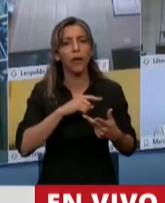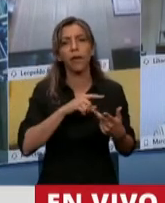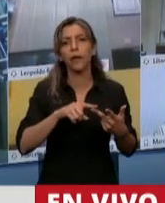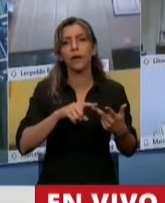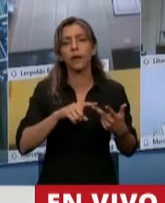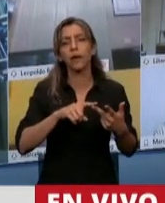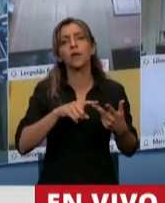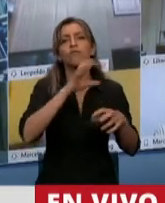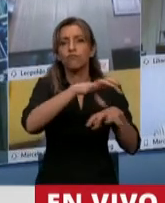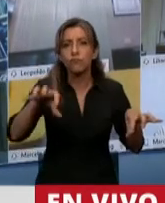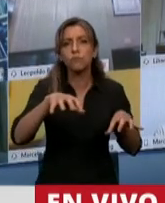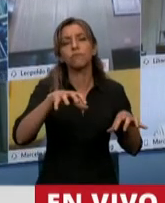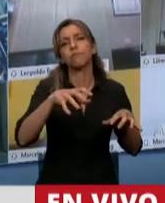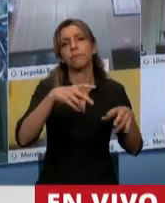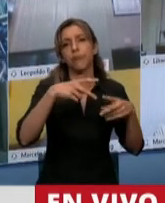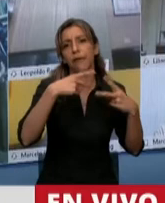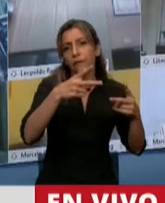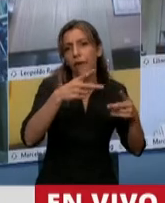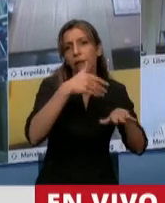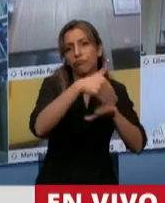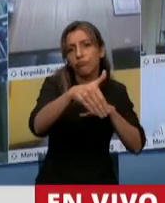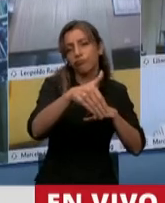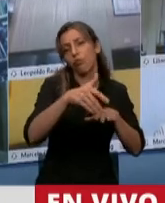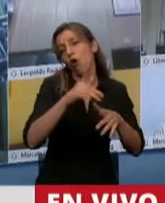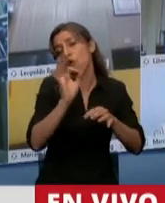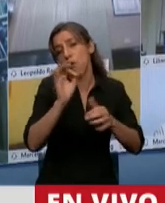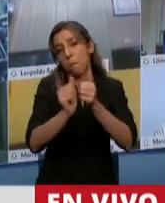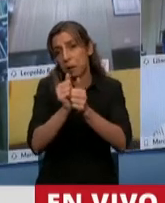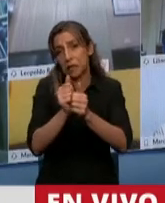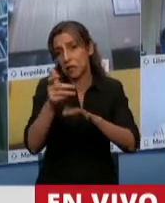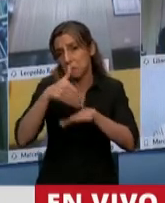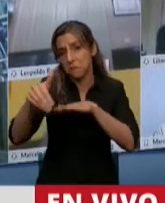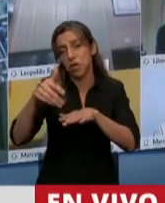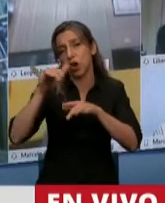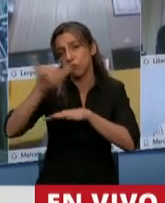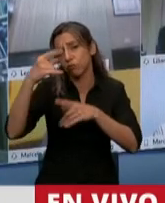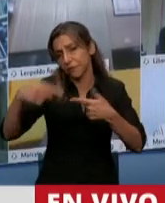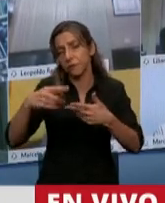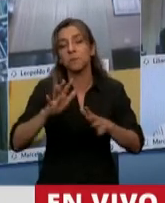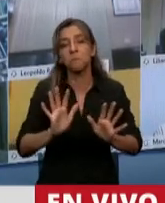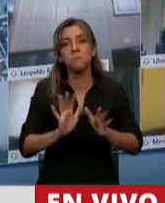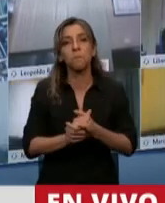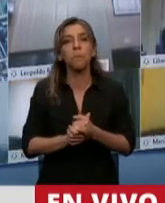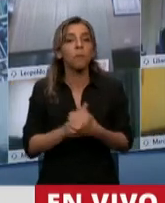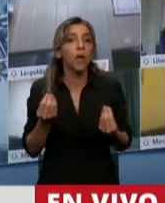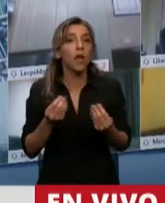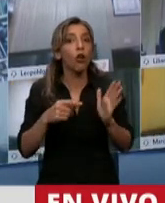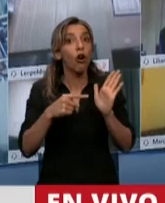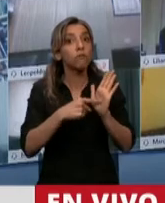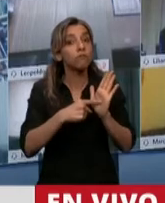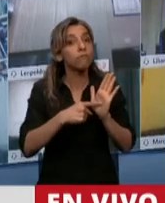agencias de transporte o empresas de transporte, está destinada a personas humanas que muchas veces